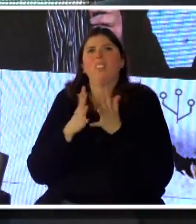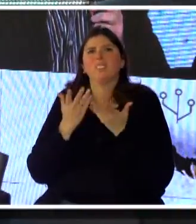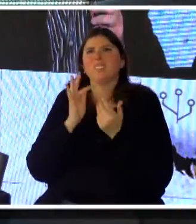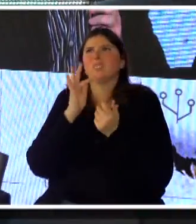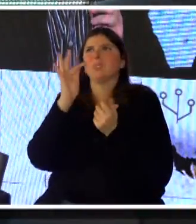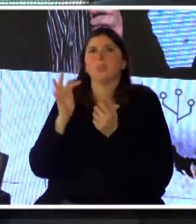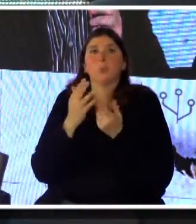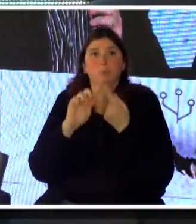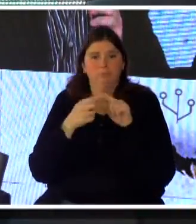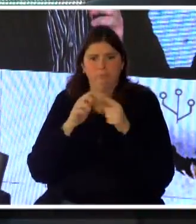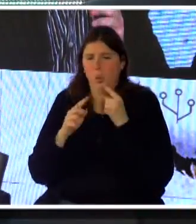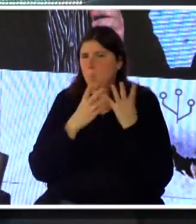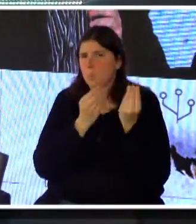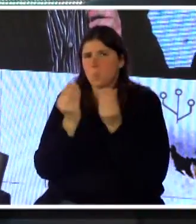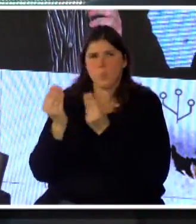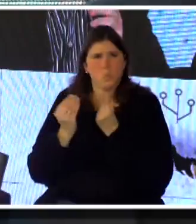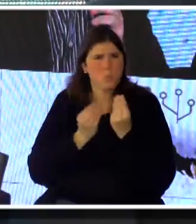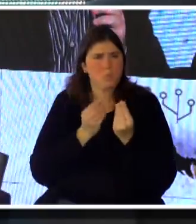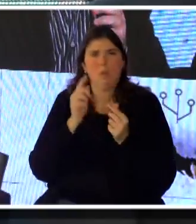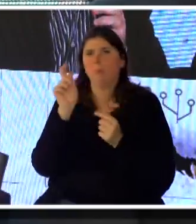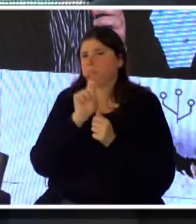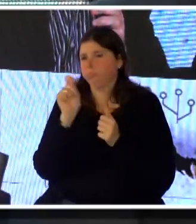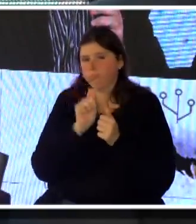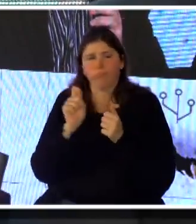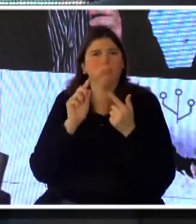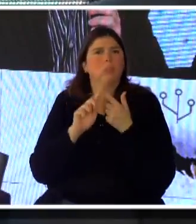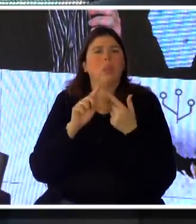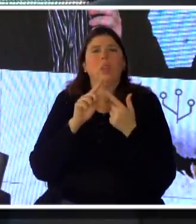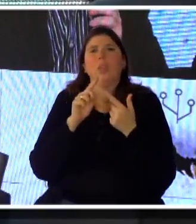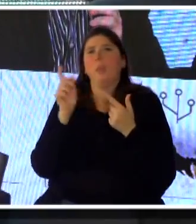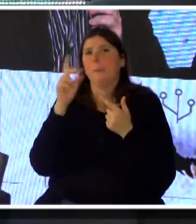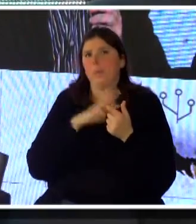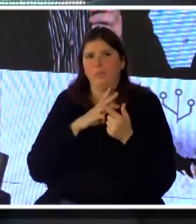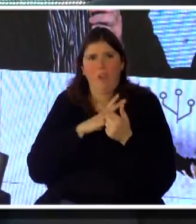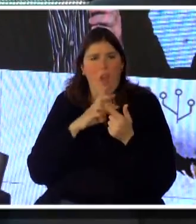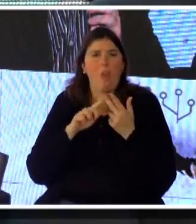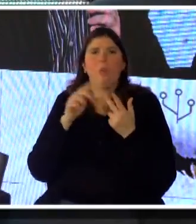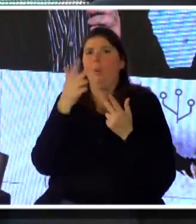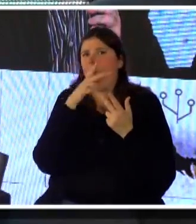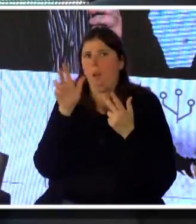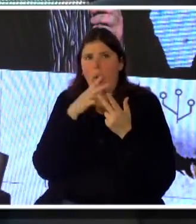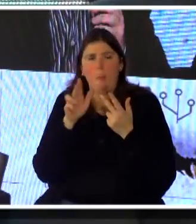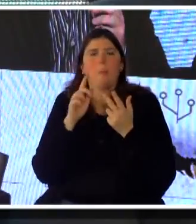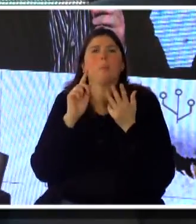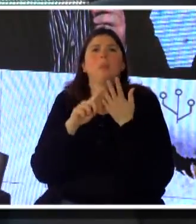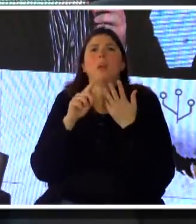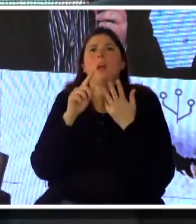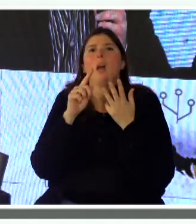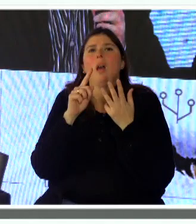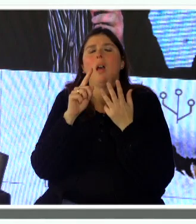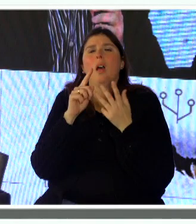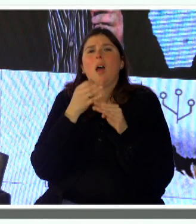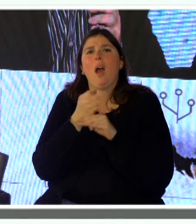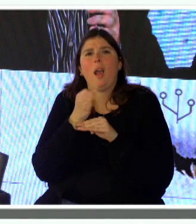por una gran cantidad de actores públicos, privados, gobierno nacional, PITCNT, cámaras, academia, estamos discutiendo